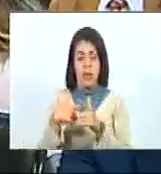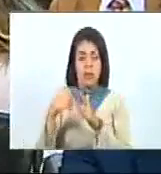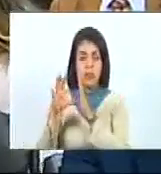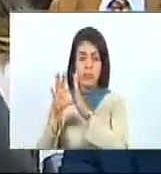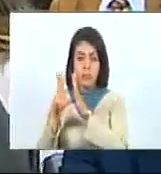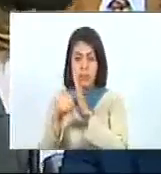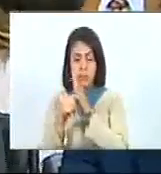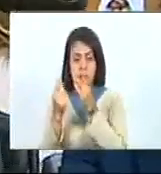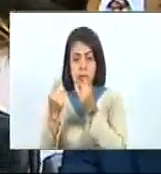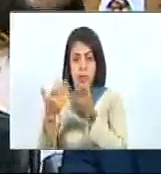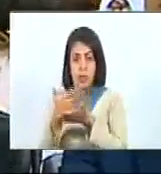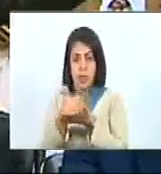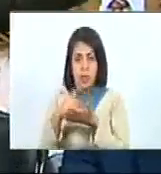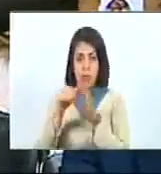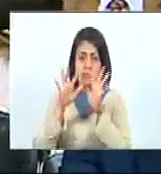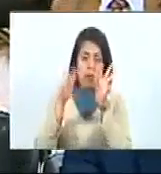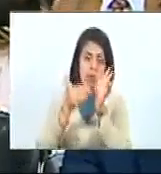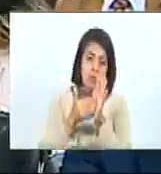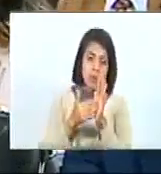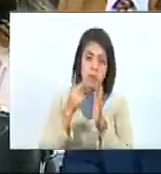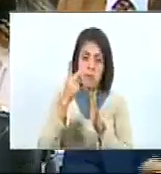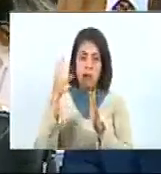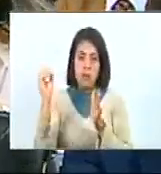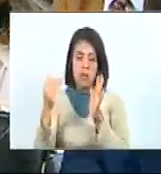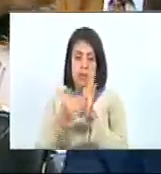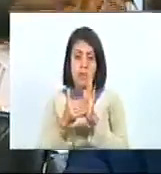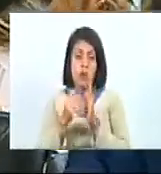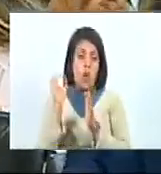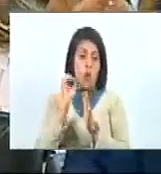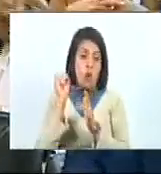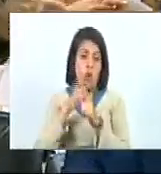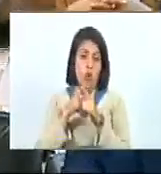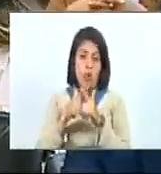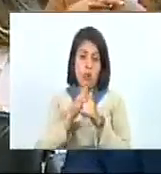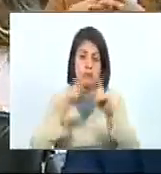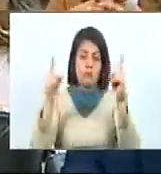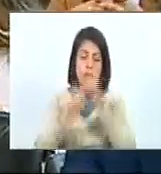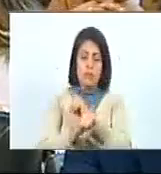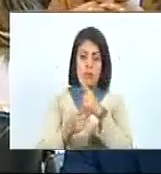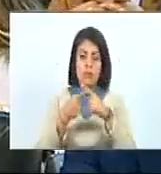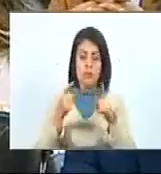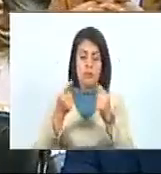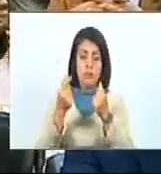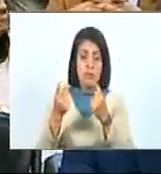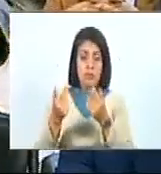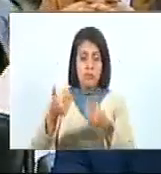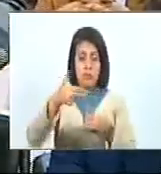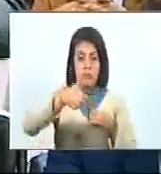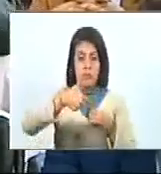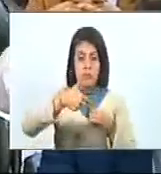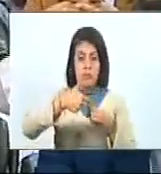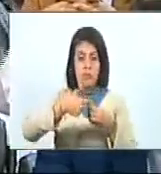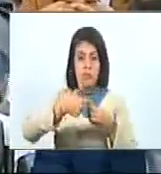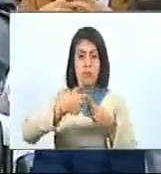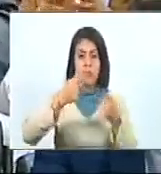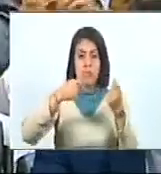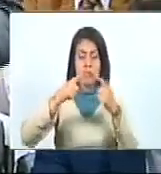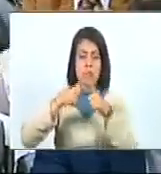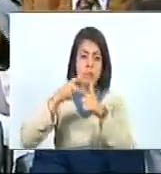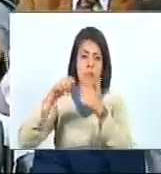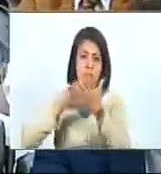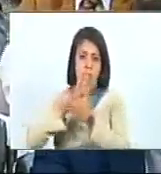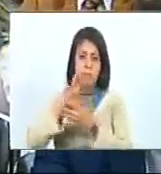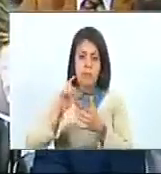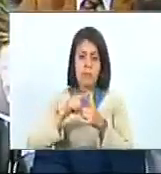10 mil o 20 mil o los corruptos que convierten un subsidio a la gasolina es un verdadero desastre